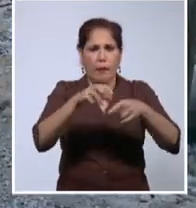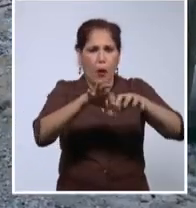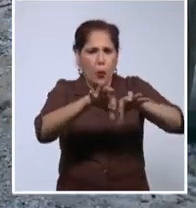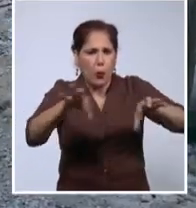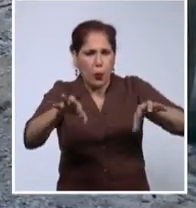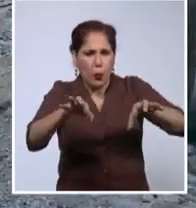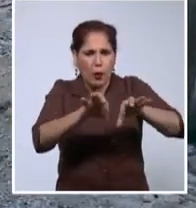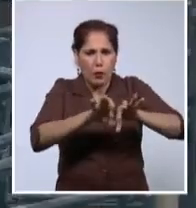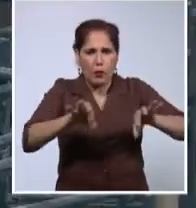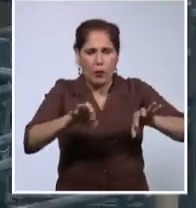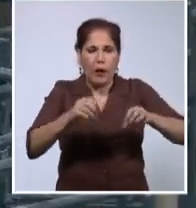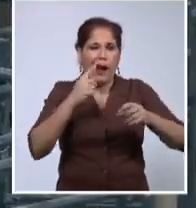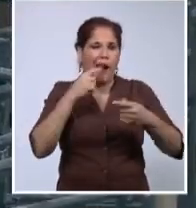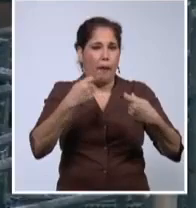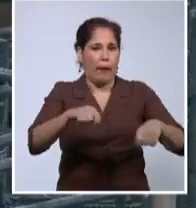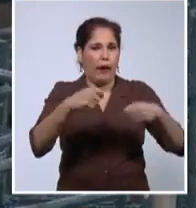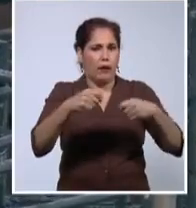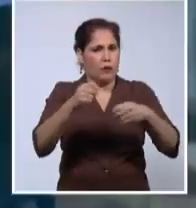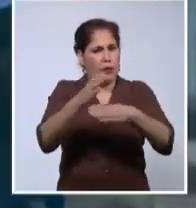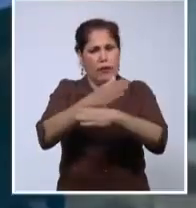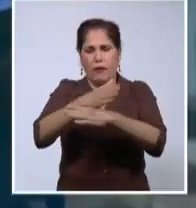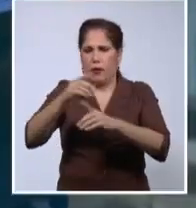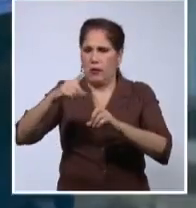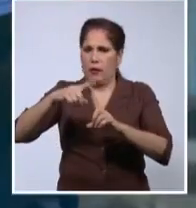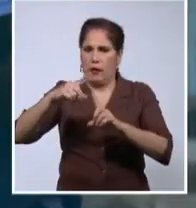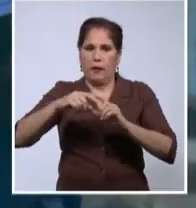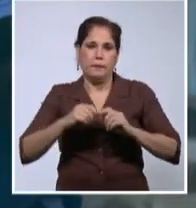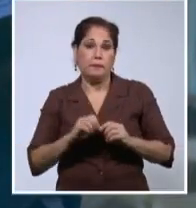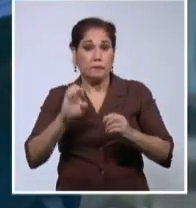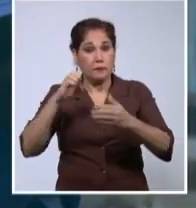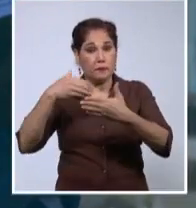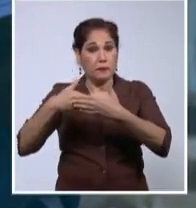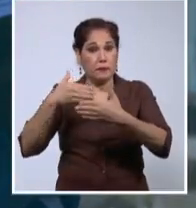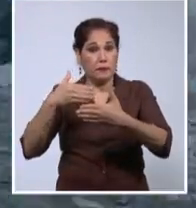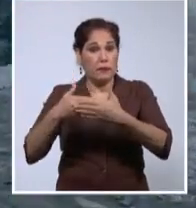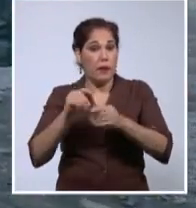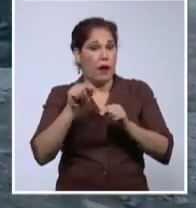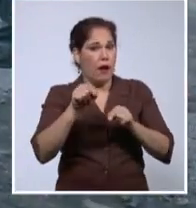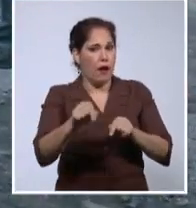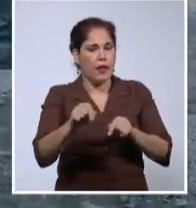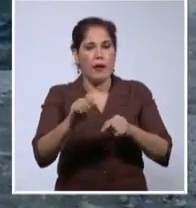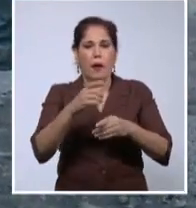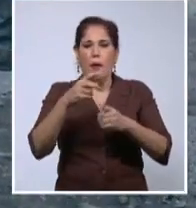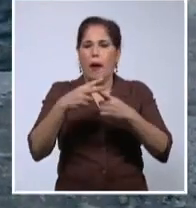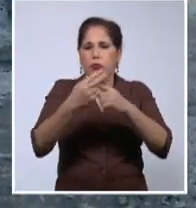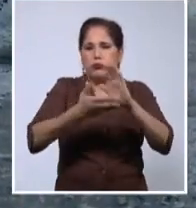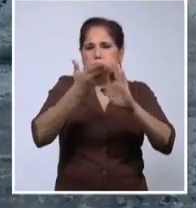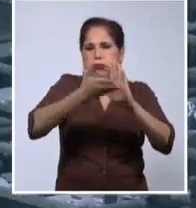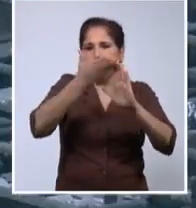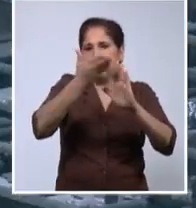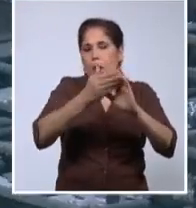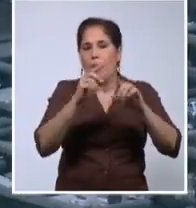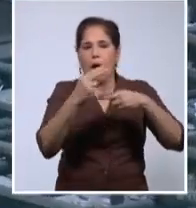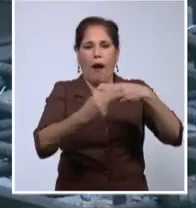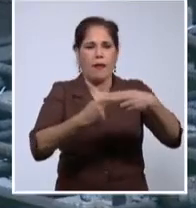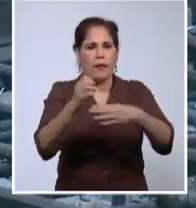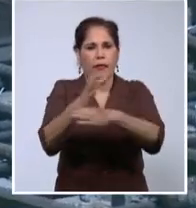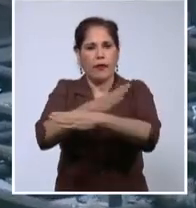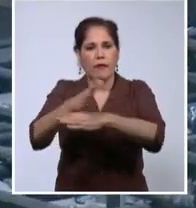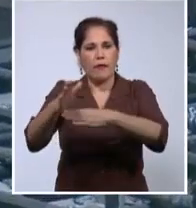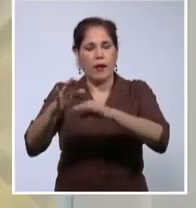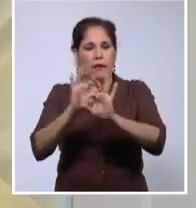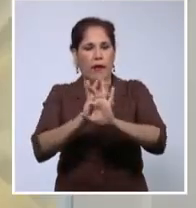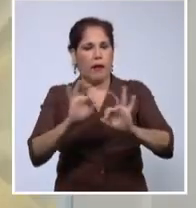la mesa de vaciado aledaña, entre otras tareas. La entidad tiene una presencia notable en la inversión por ser ejecutora de diversas